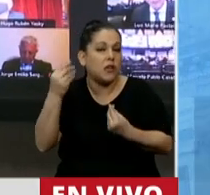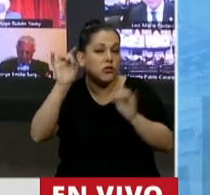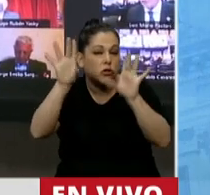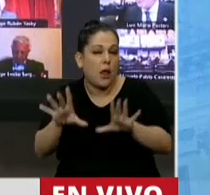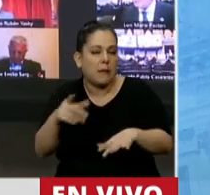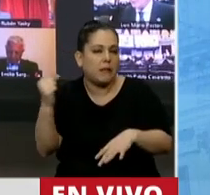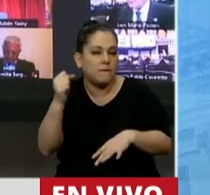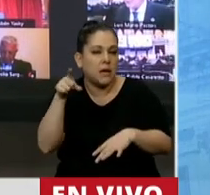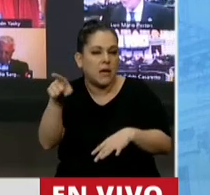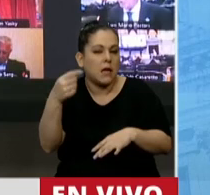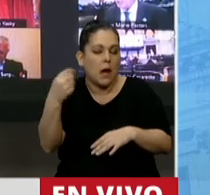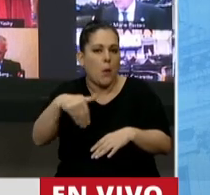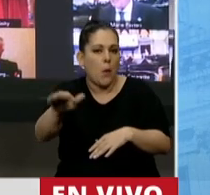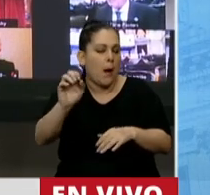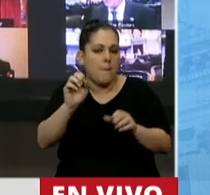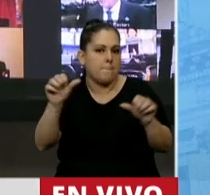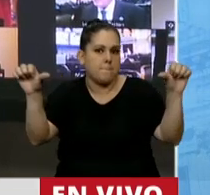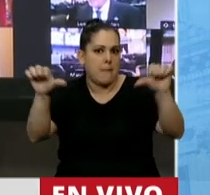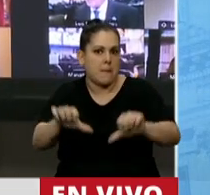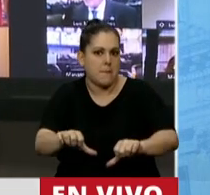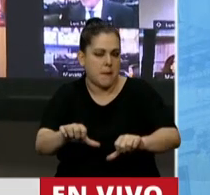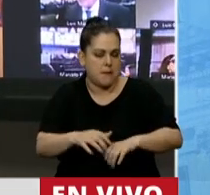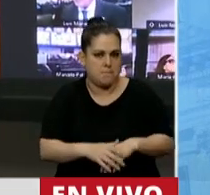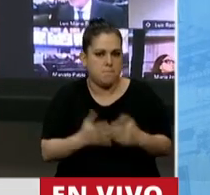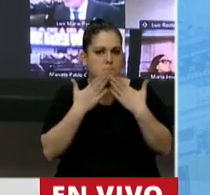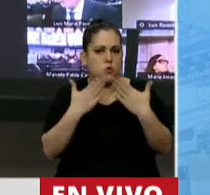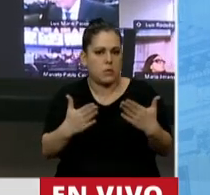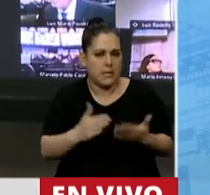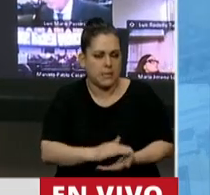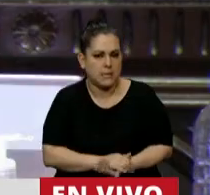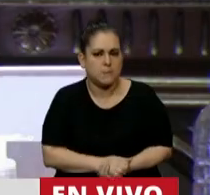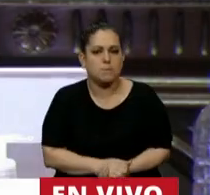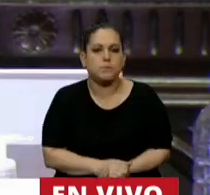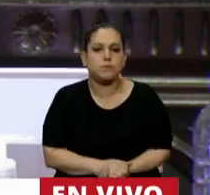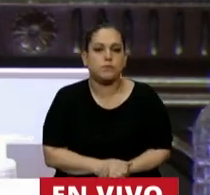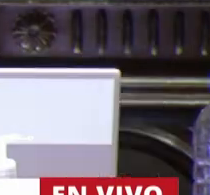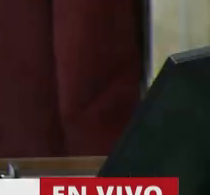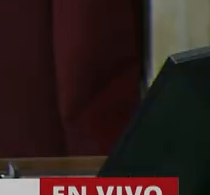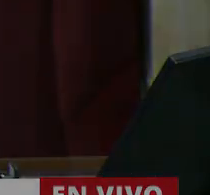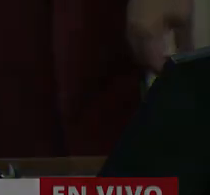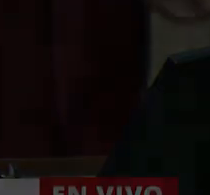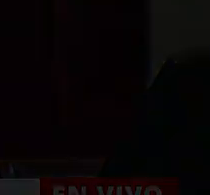augura mayores males a los argentinos. Muchas gracias. Gracias, diputado.